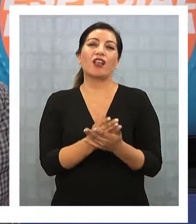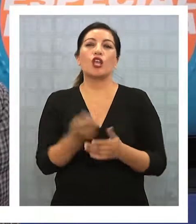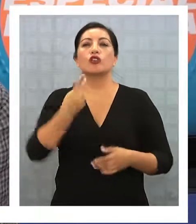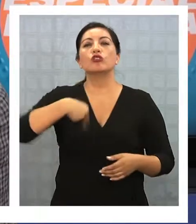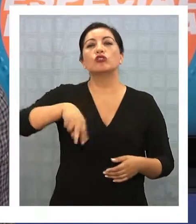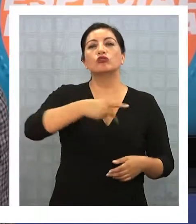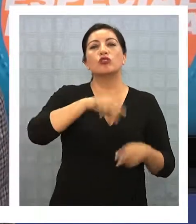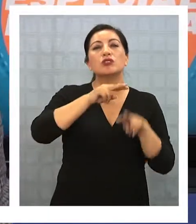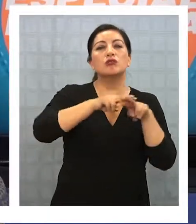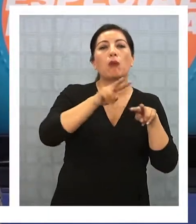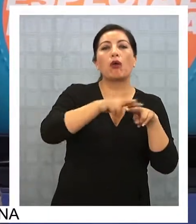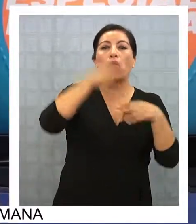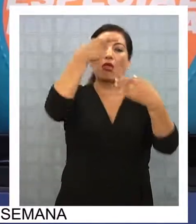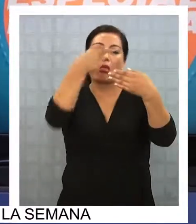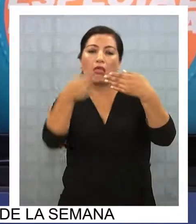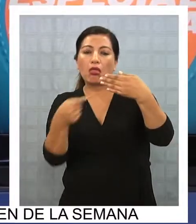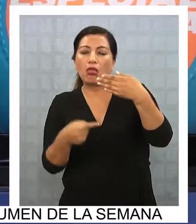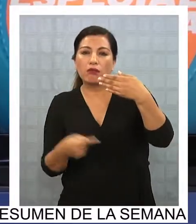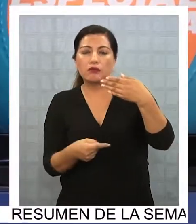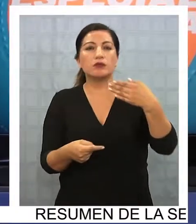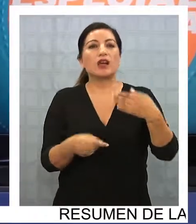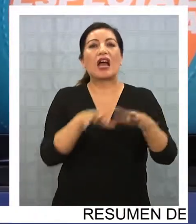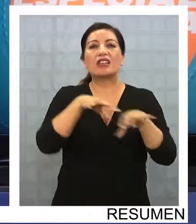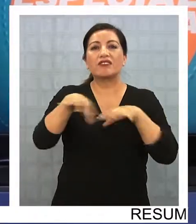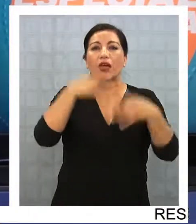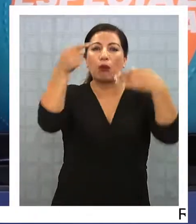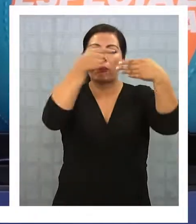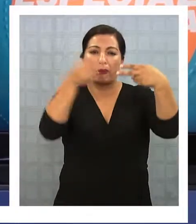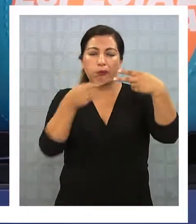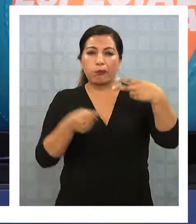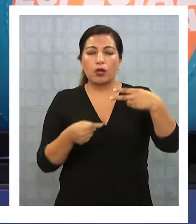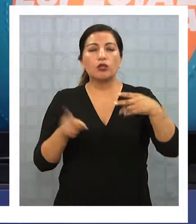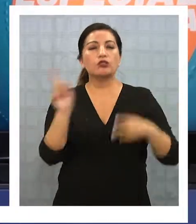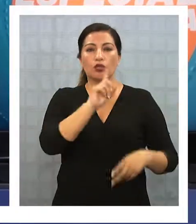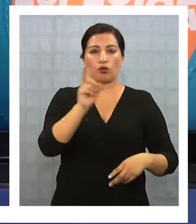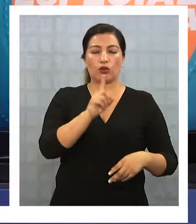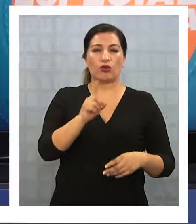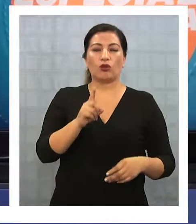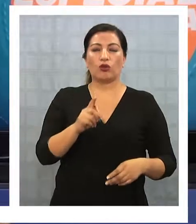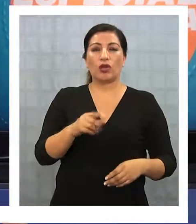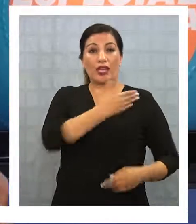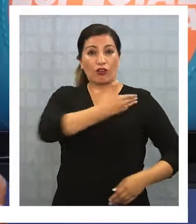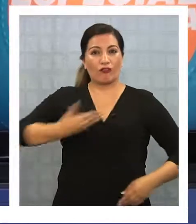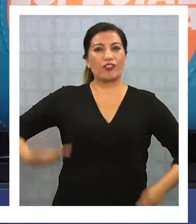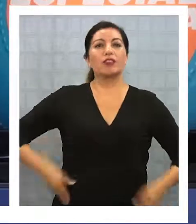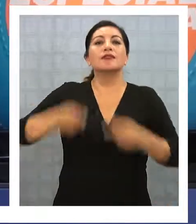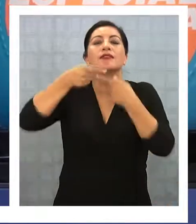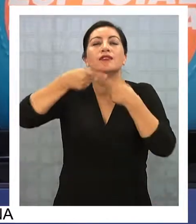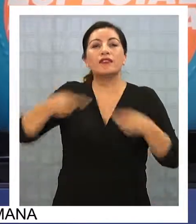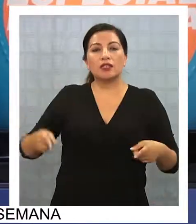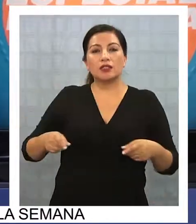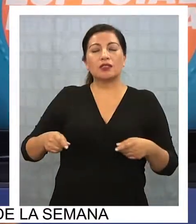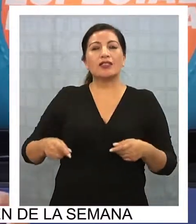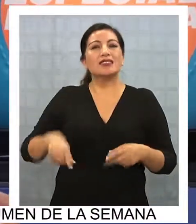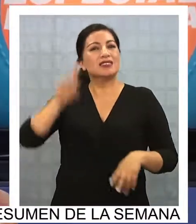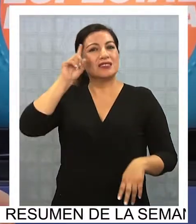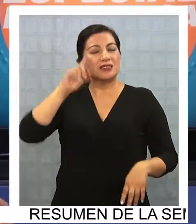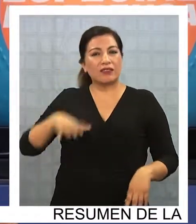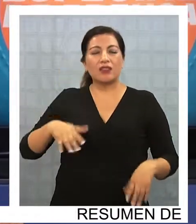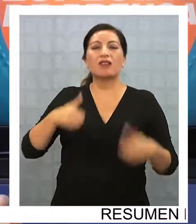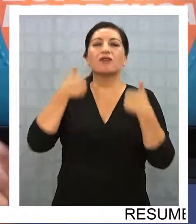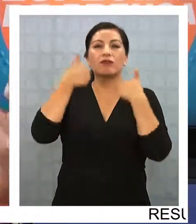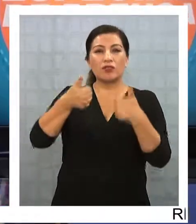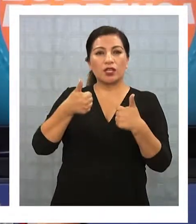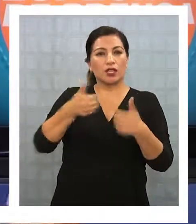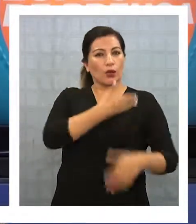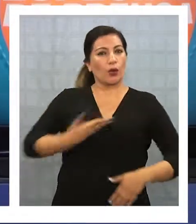hicimos esto hicimos la lota enumerar actividades yo creo que los gobiernos tienen que de alguna manera ilvanar su obra en